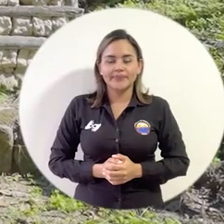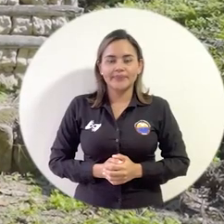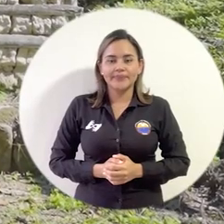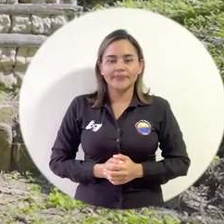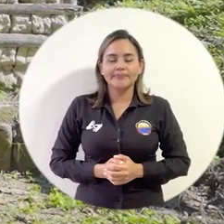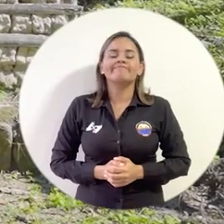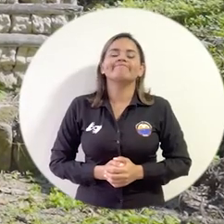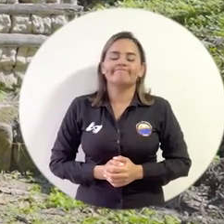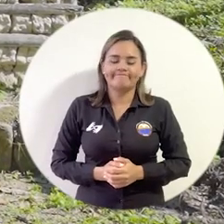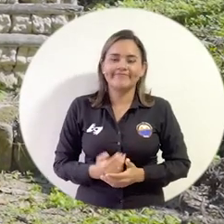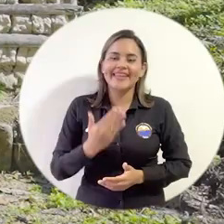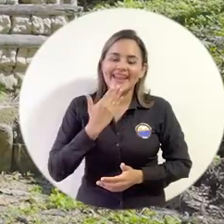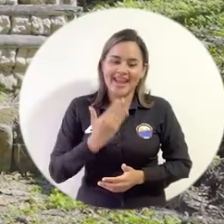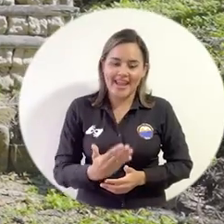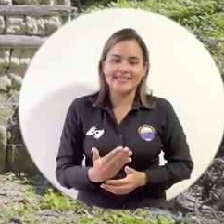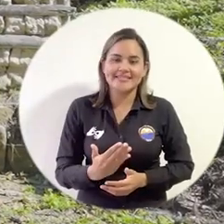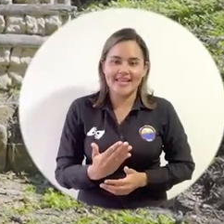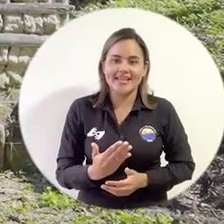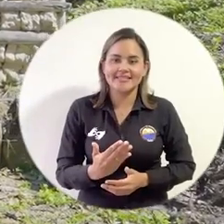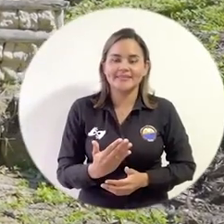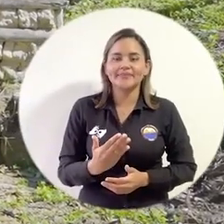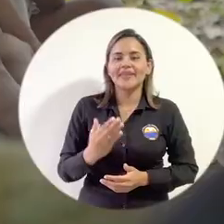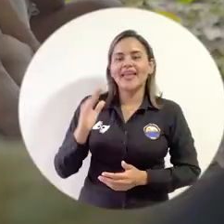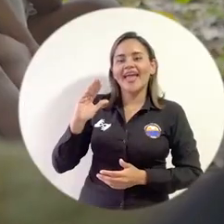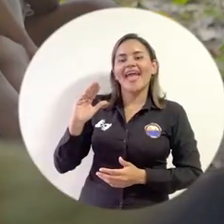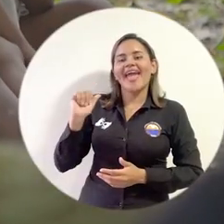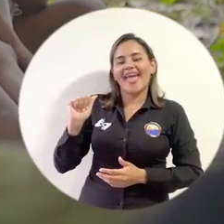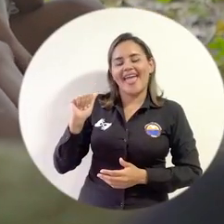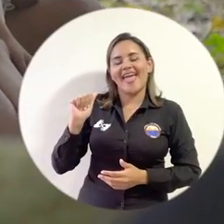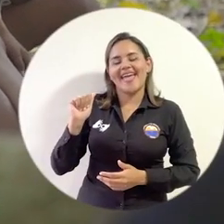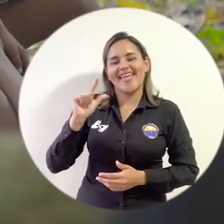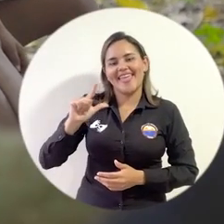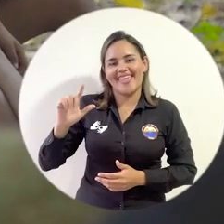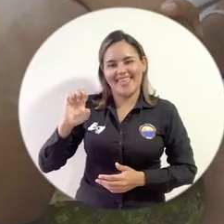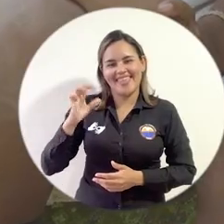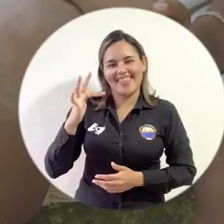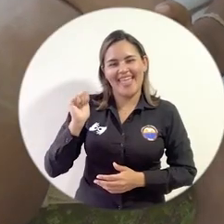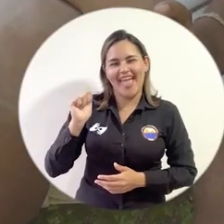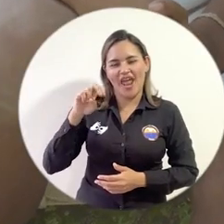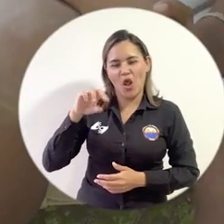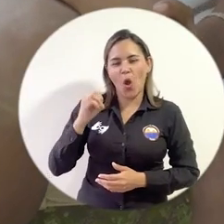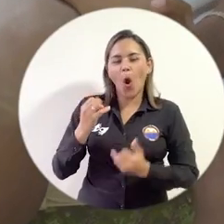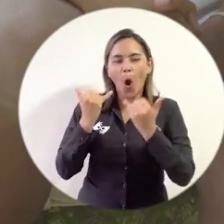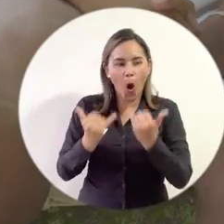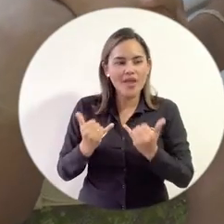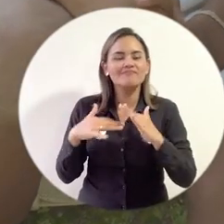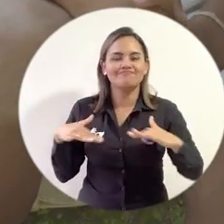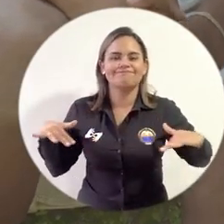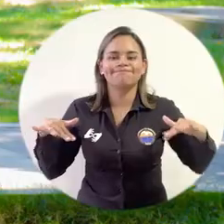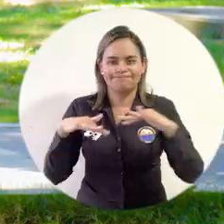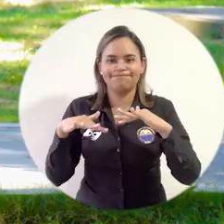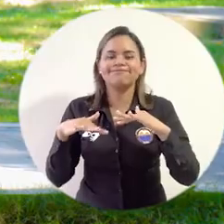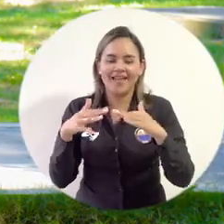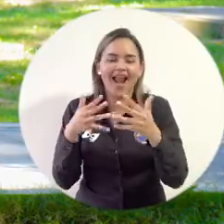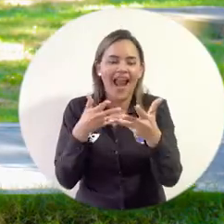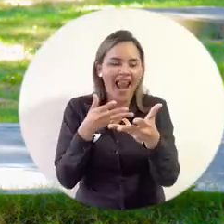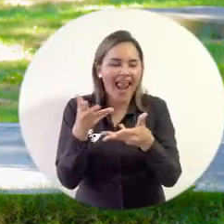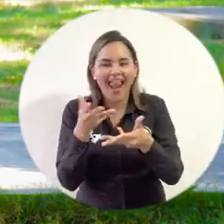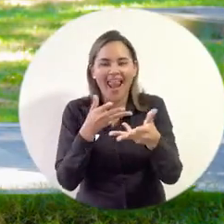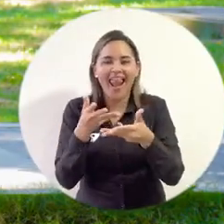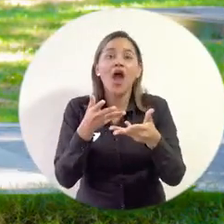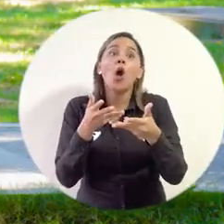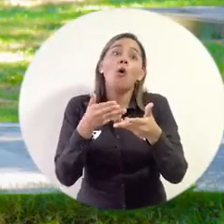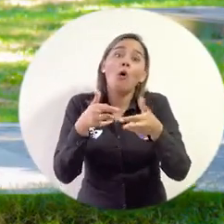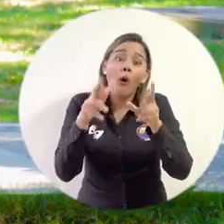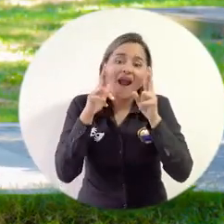Gracias a Calle, a Calle Tano, nos hemos reunido todos aquí y que podamos